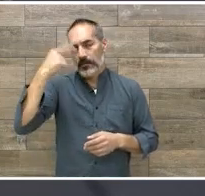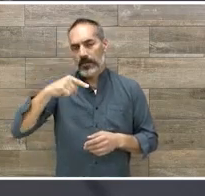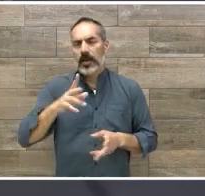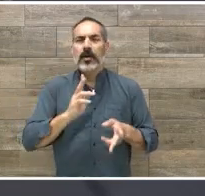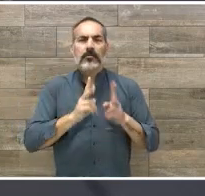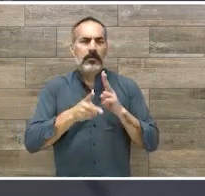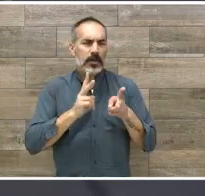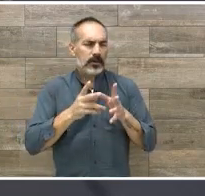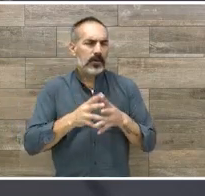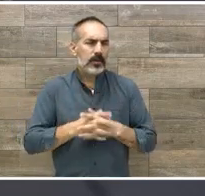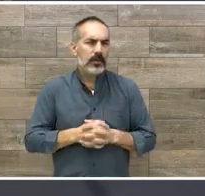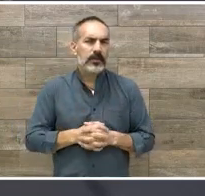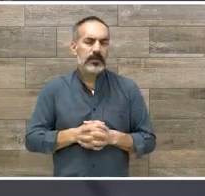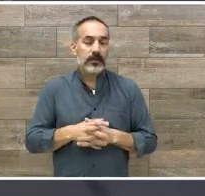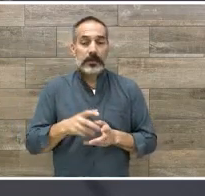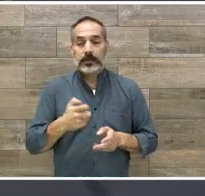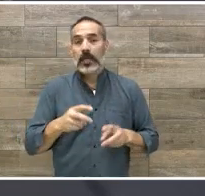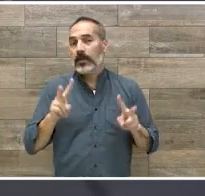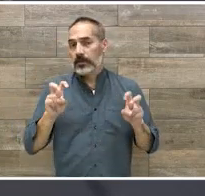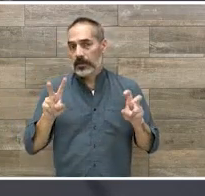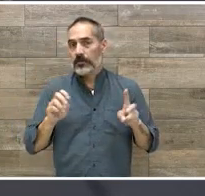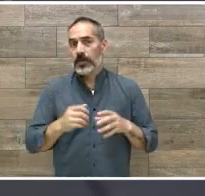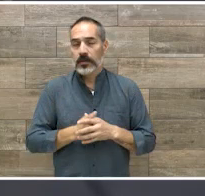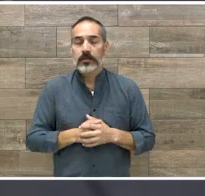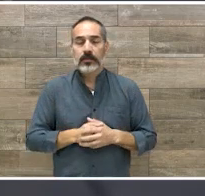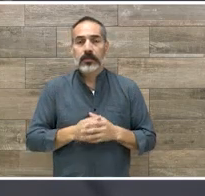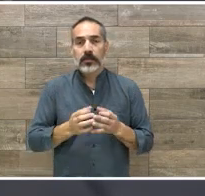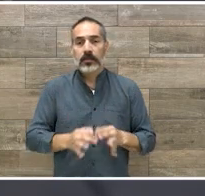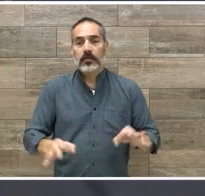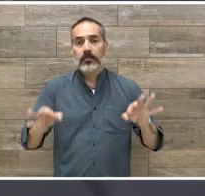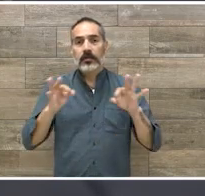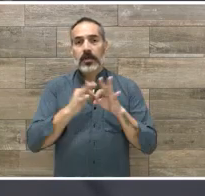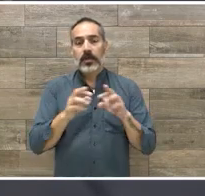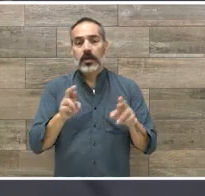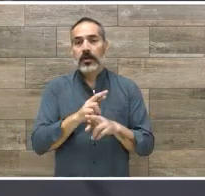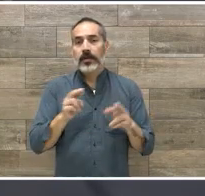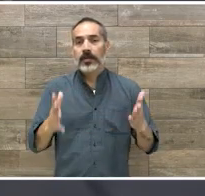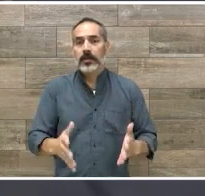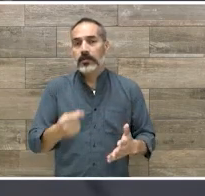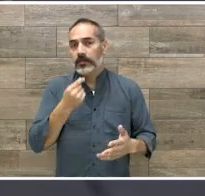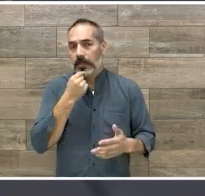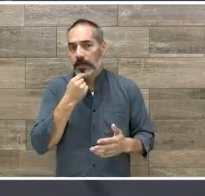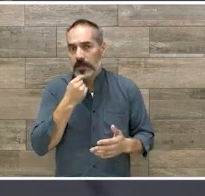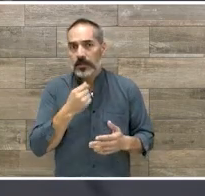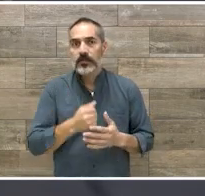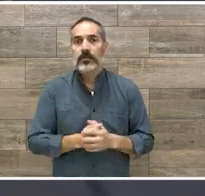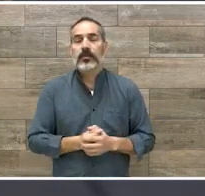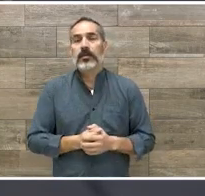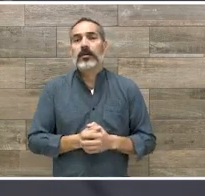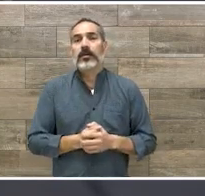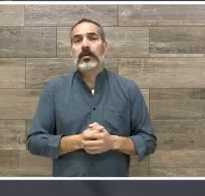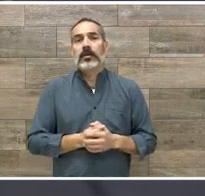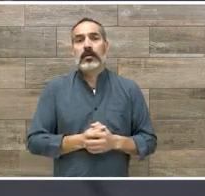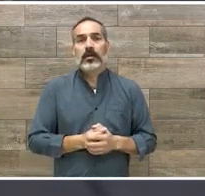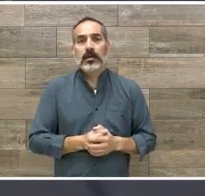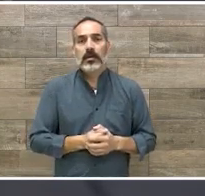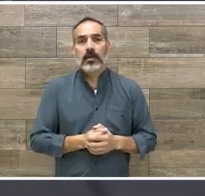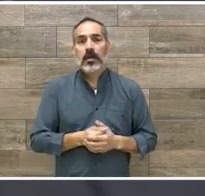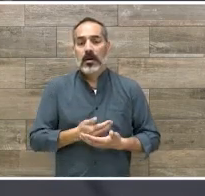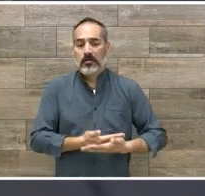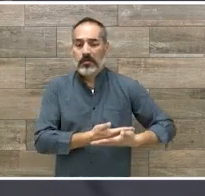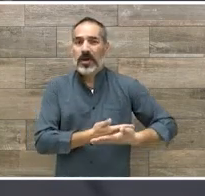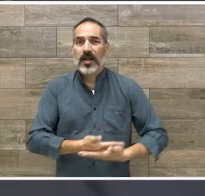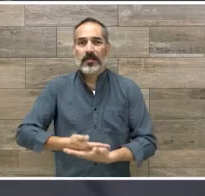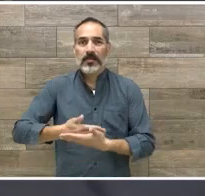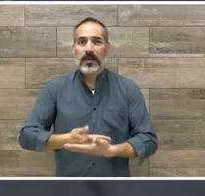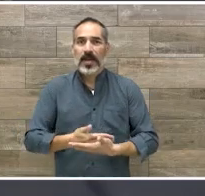ahora en este tema que tiene que ver con la rehabilitación pediátrica y la estimulación temprana, tomando en